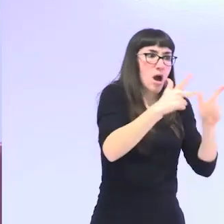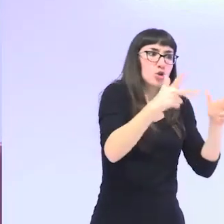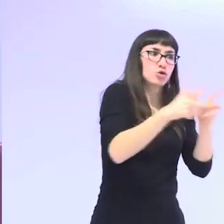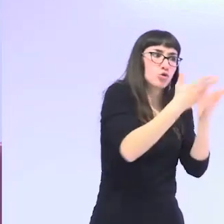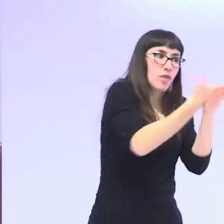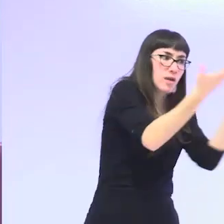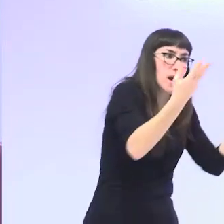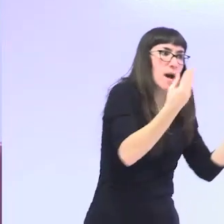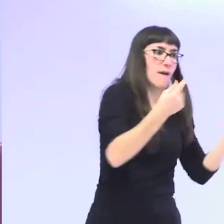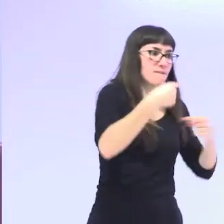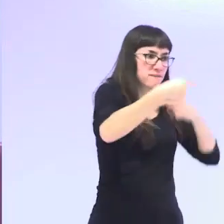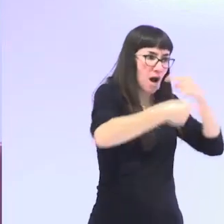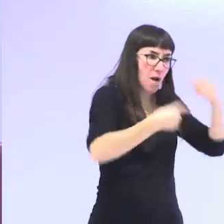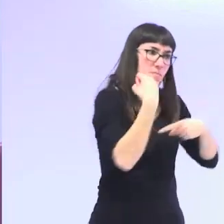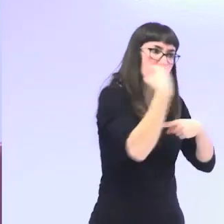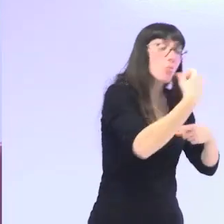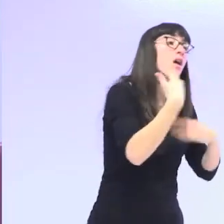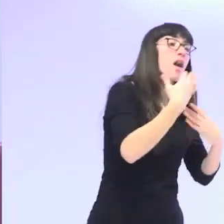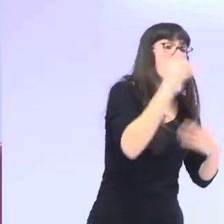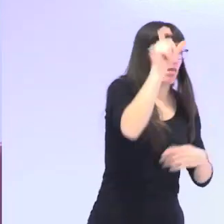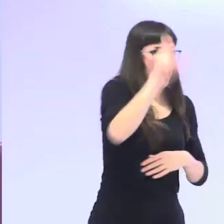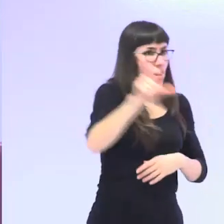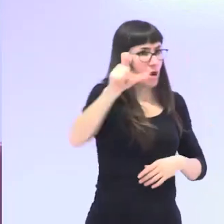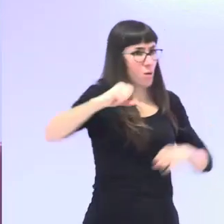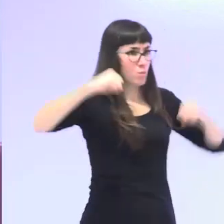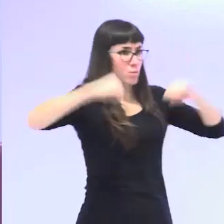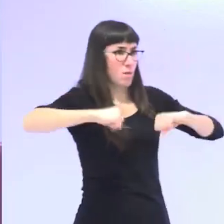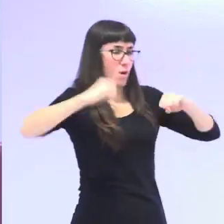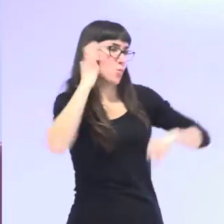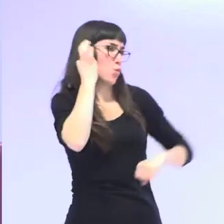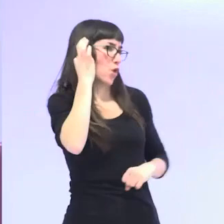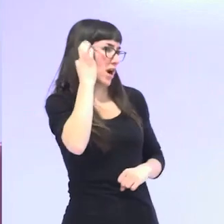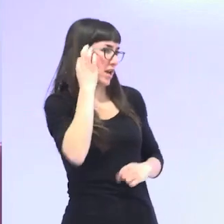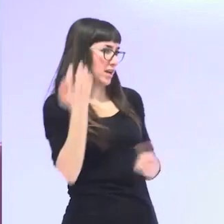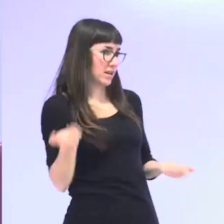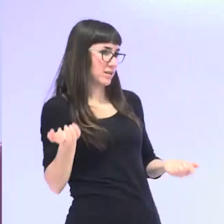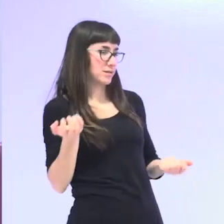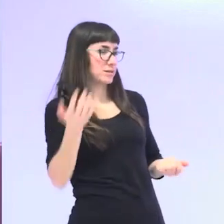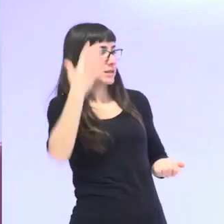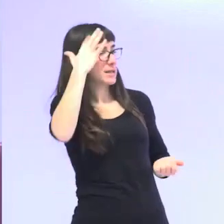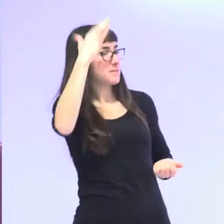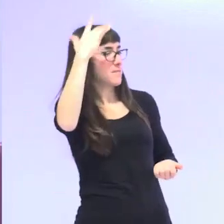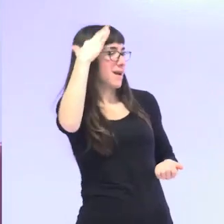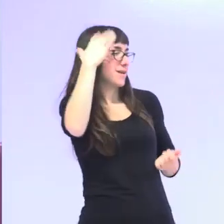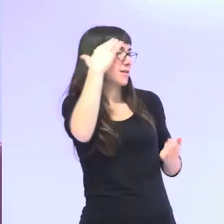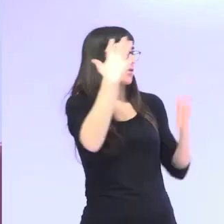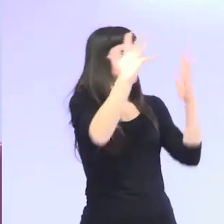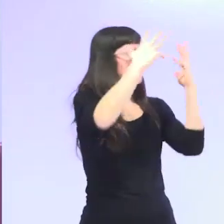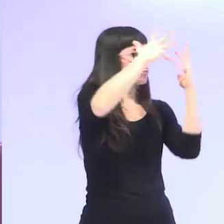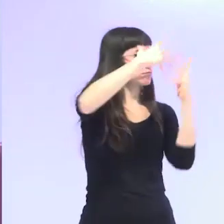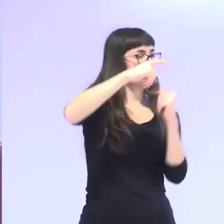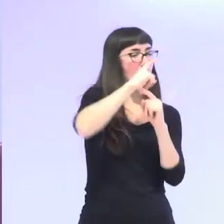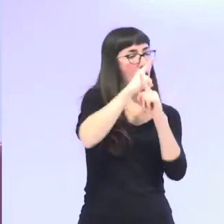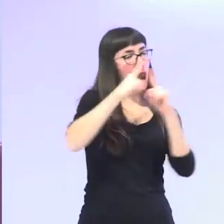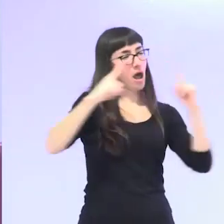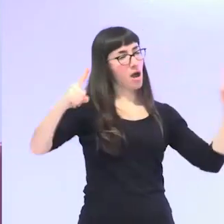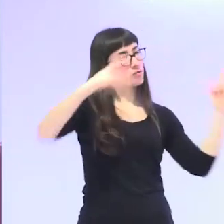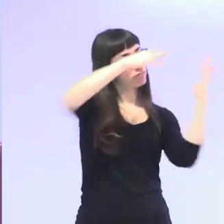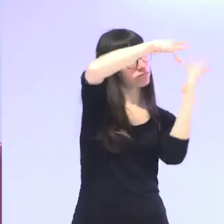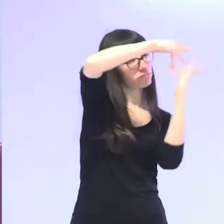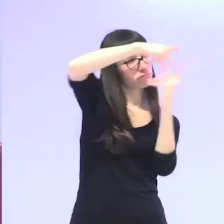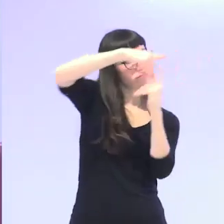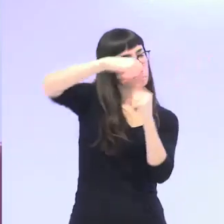socioeconómico y de sus familias imaginaros si en el PIB se incluyera todo el trabajo no remunerado que hacen las mujeres